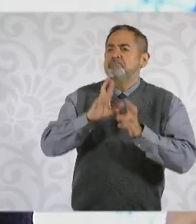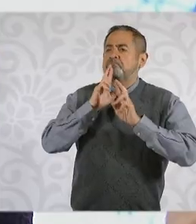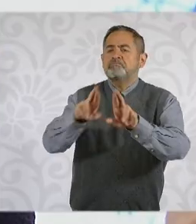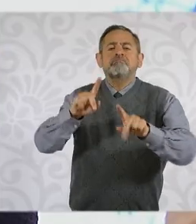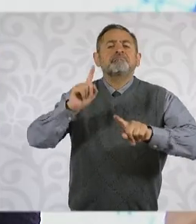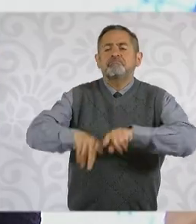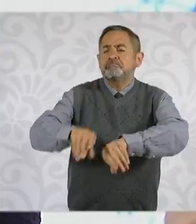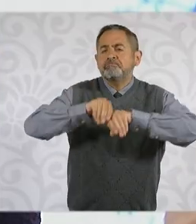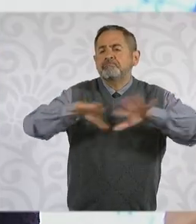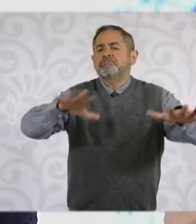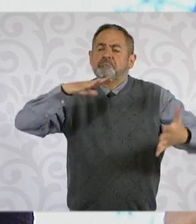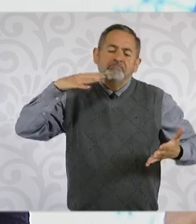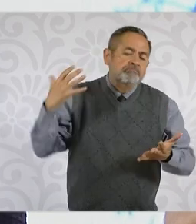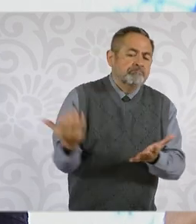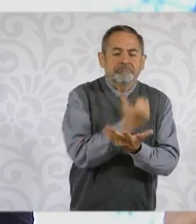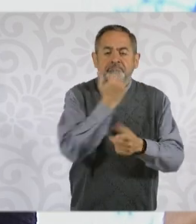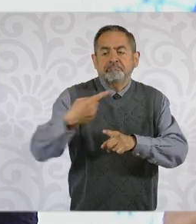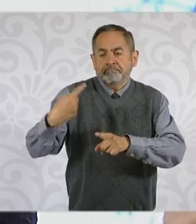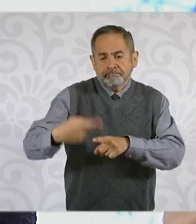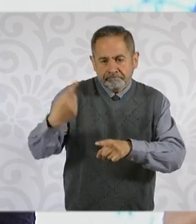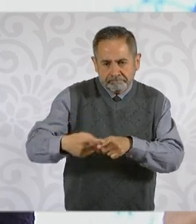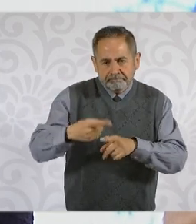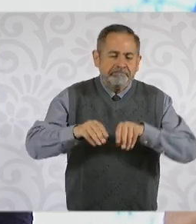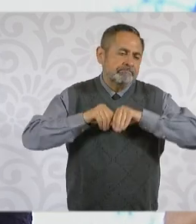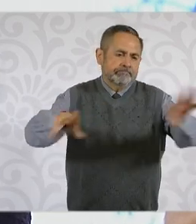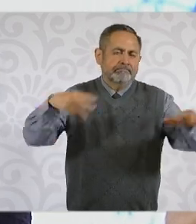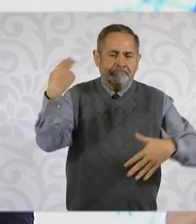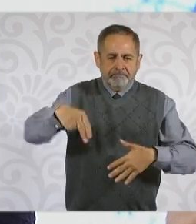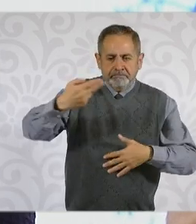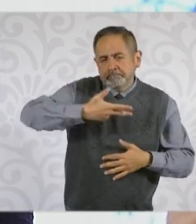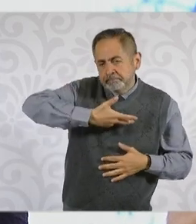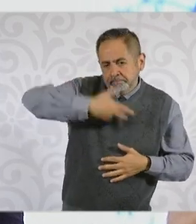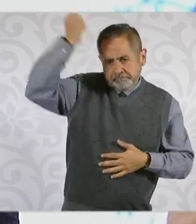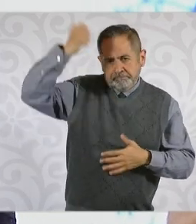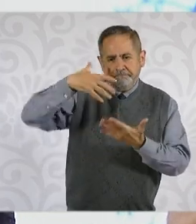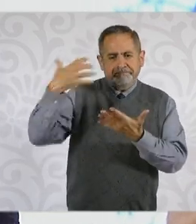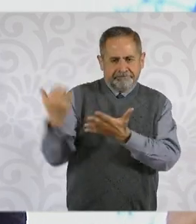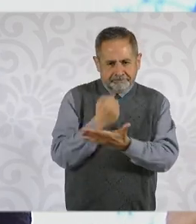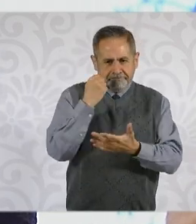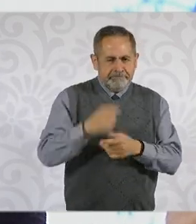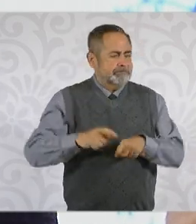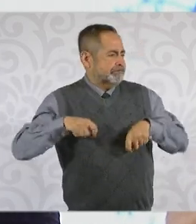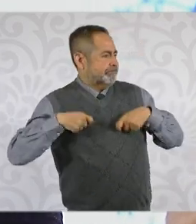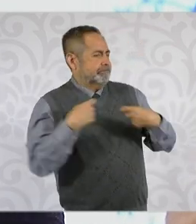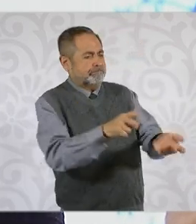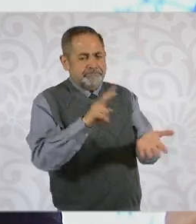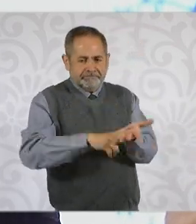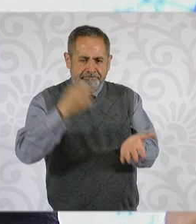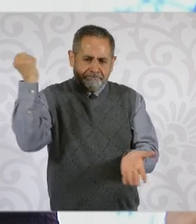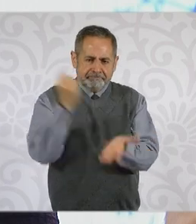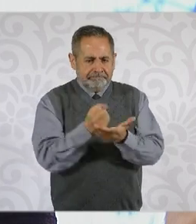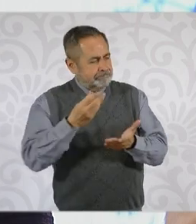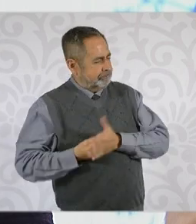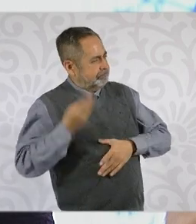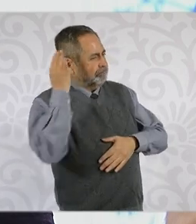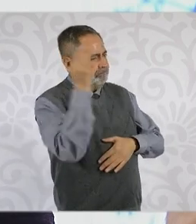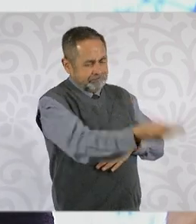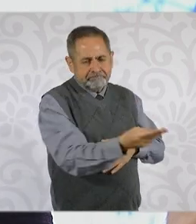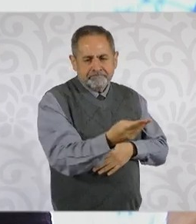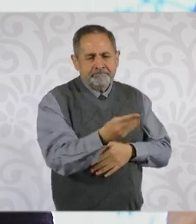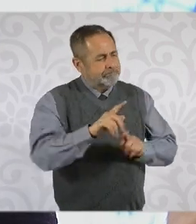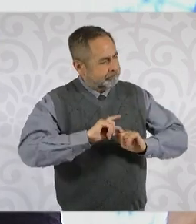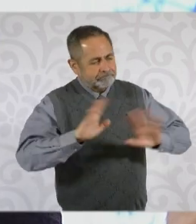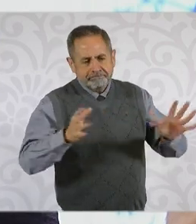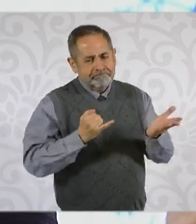constancias de mayoría a las personas que resulten vencedoras, declarará la validez de la elección. Y